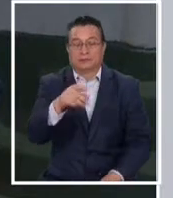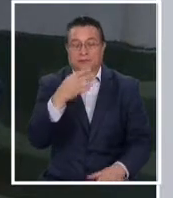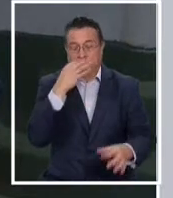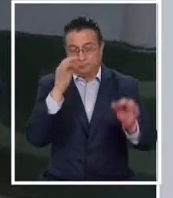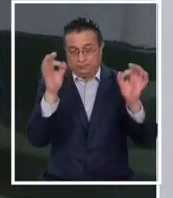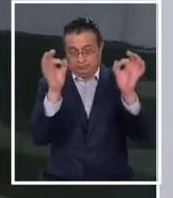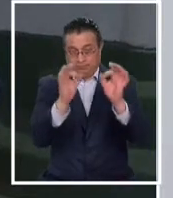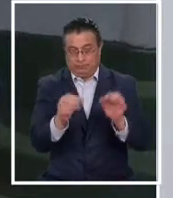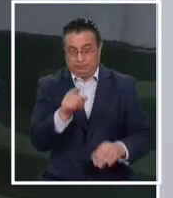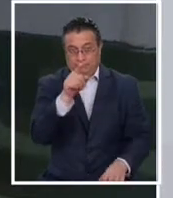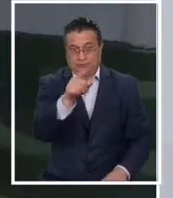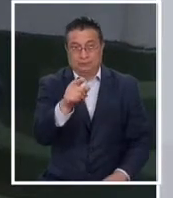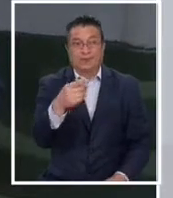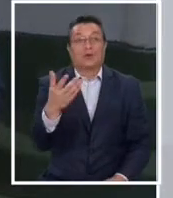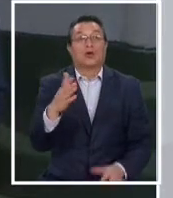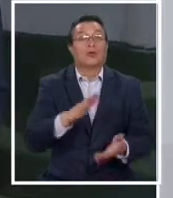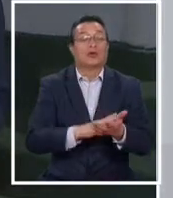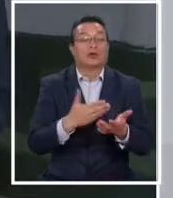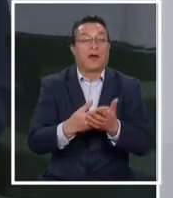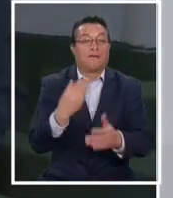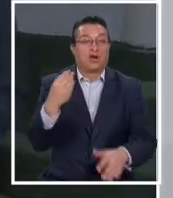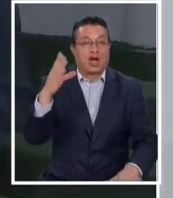detalles en directo. Buenas noches, Pamela.